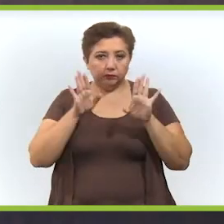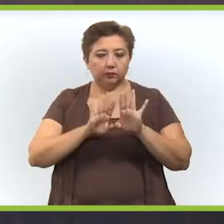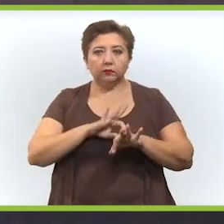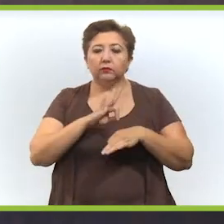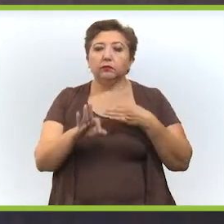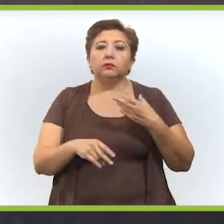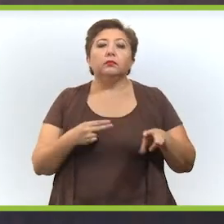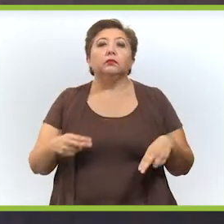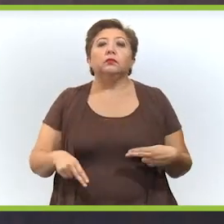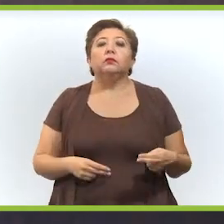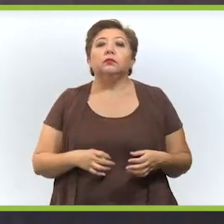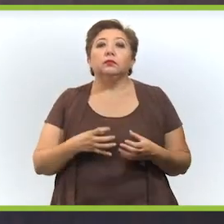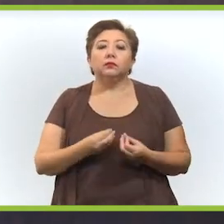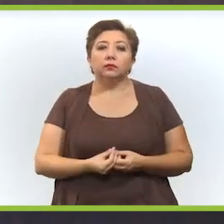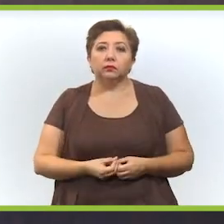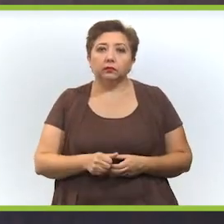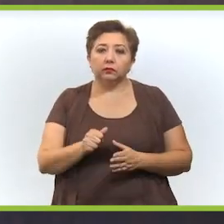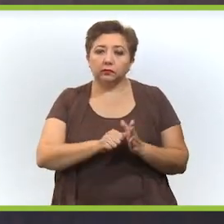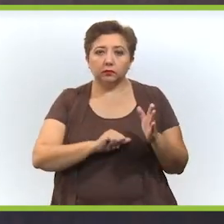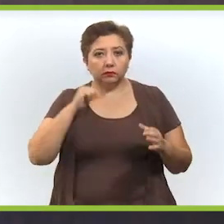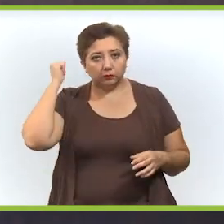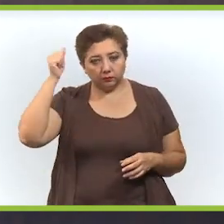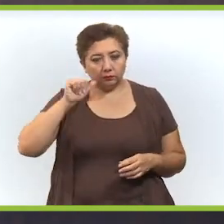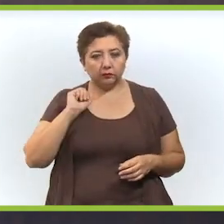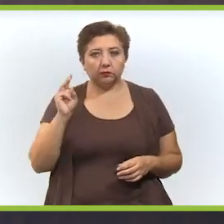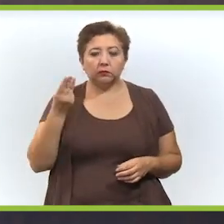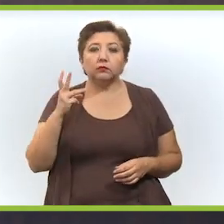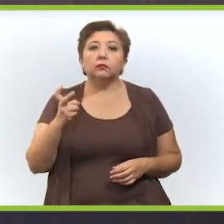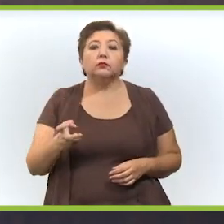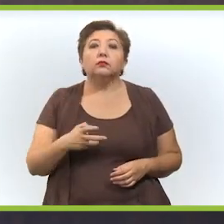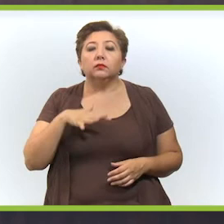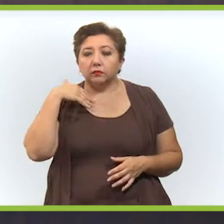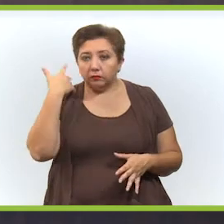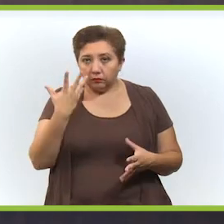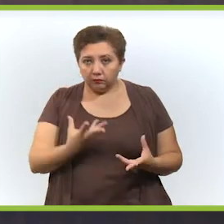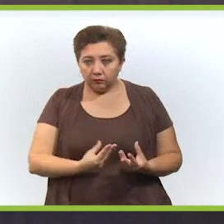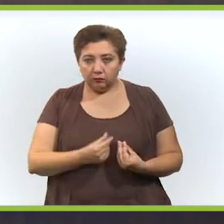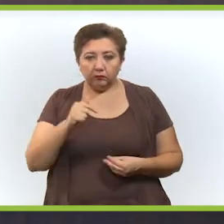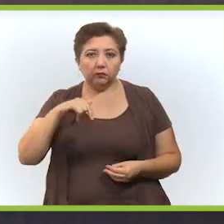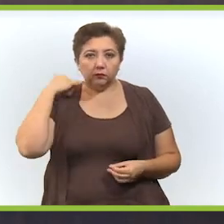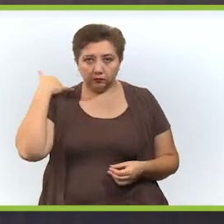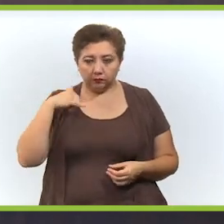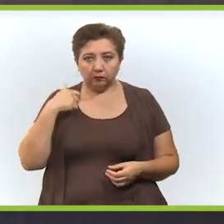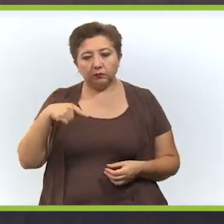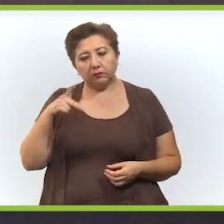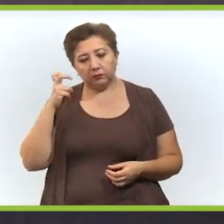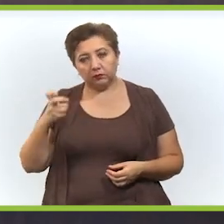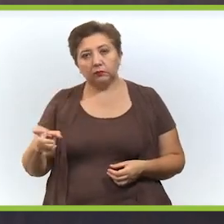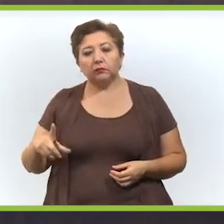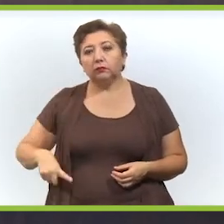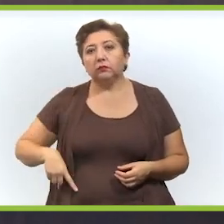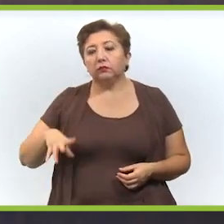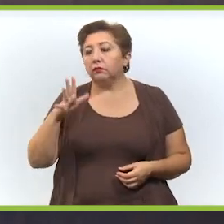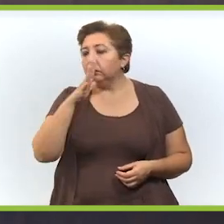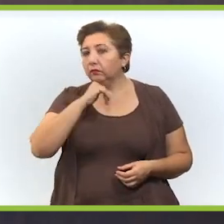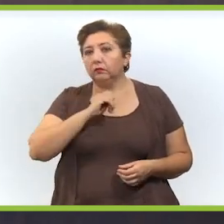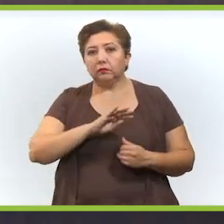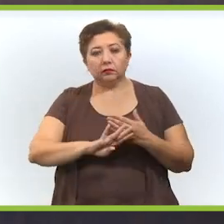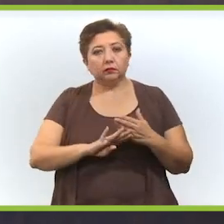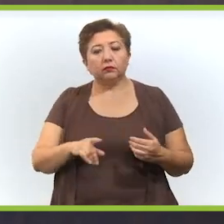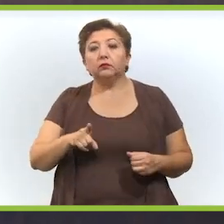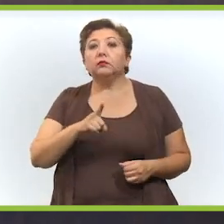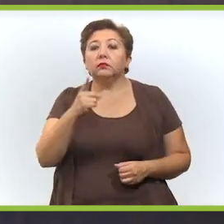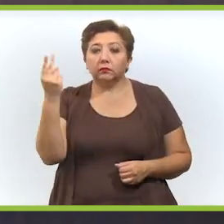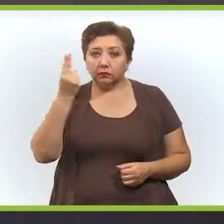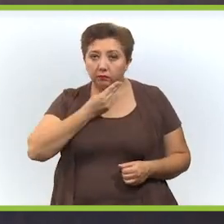y eso es lo que queremos evitar aquí en Yucatán. Pero esto el gobierno no lo puede evitar solo, requerimos del apoyo y de la conciencia de todos los ciudadanos para